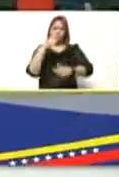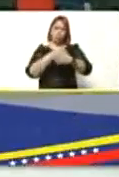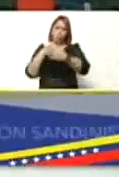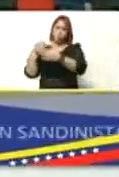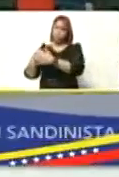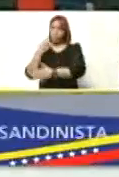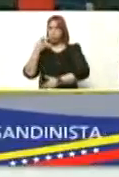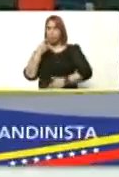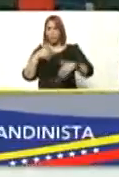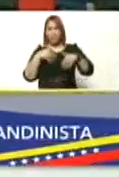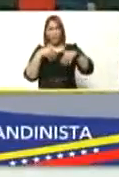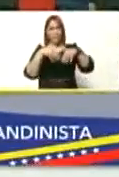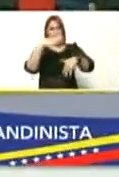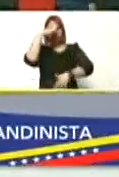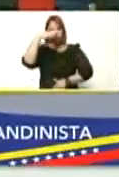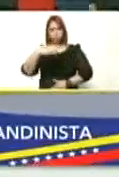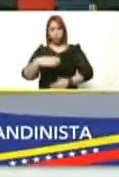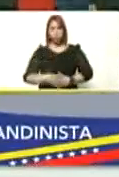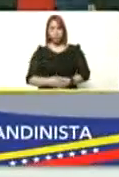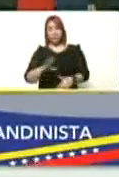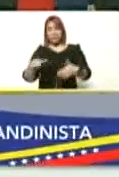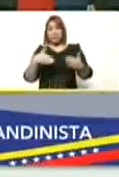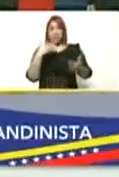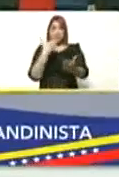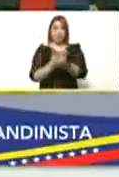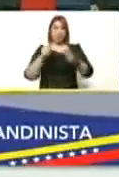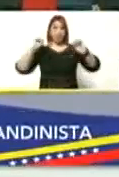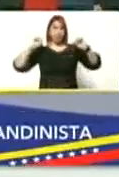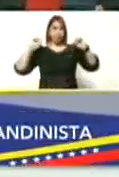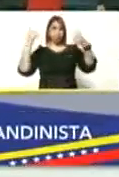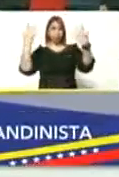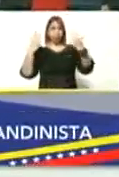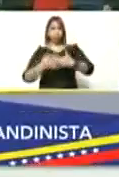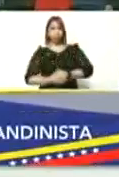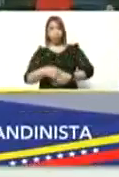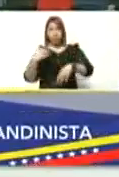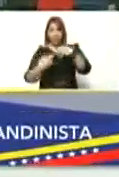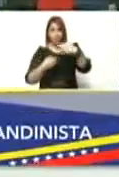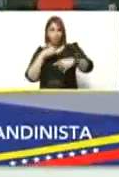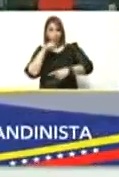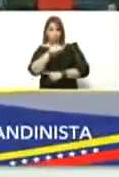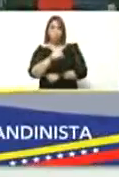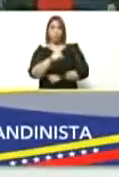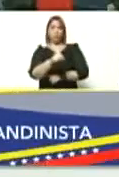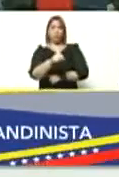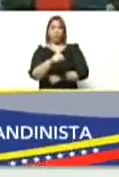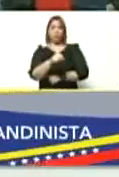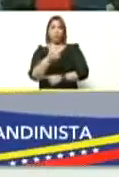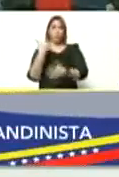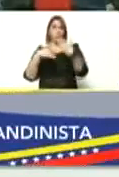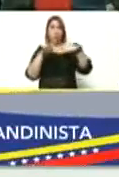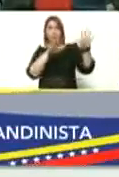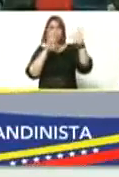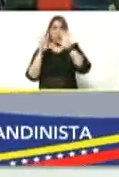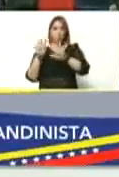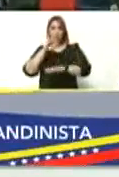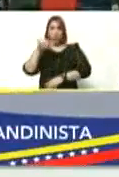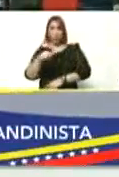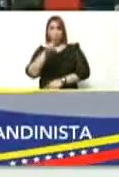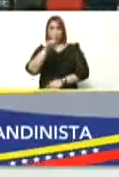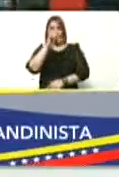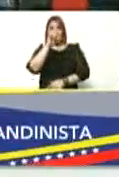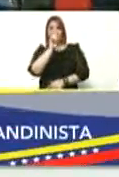políticas militares hasta el triunfo gran triunfo de la revolución sandinista aquel 19 de julio de